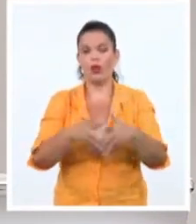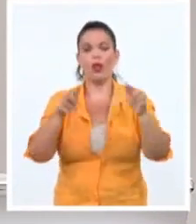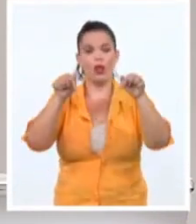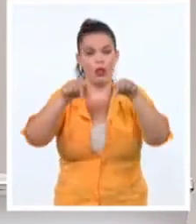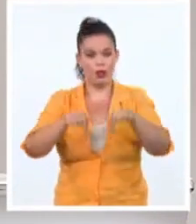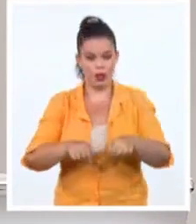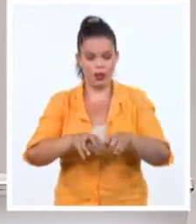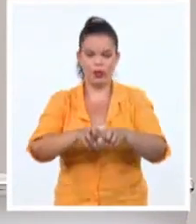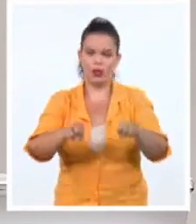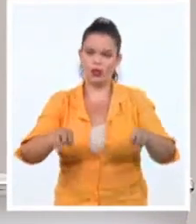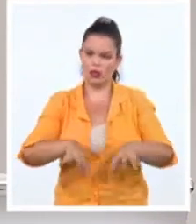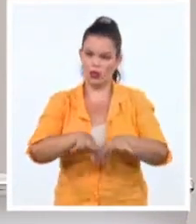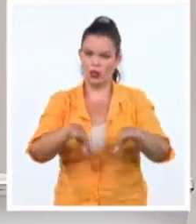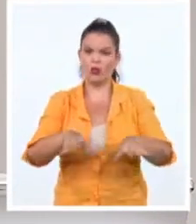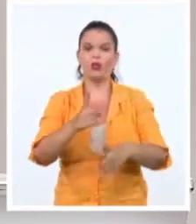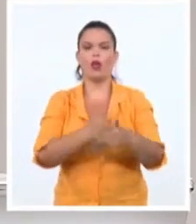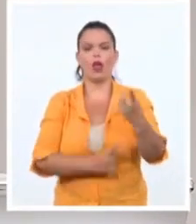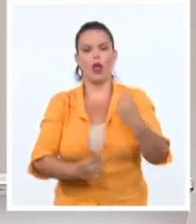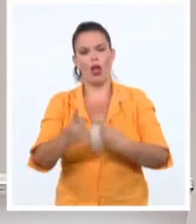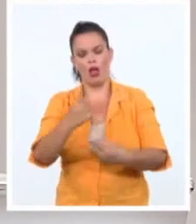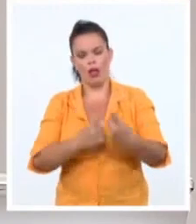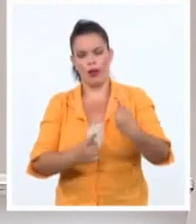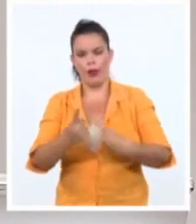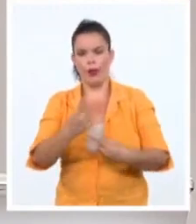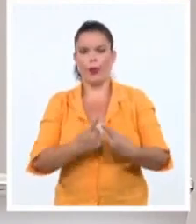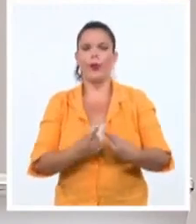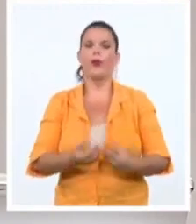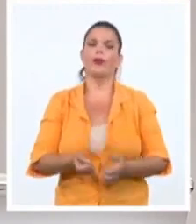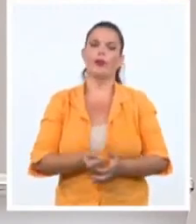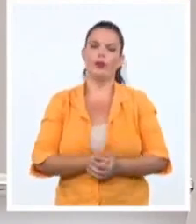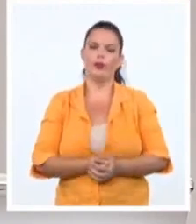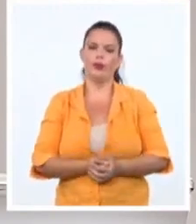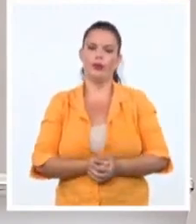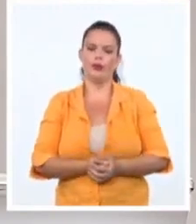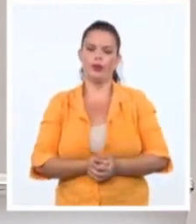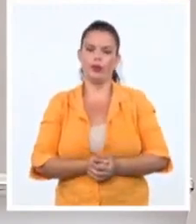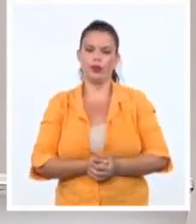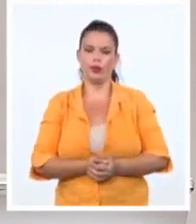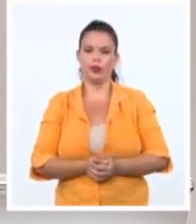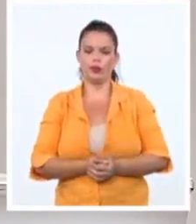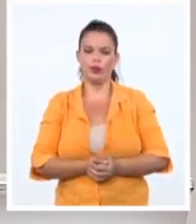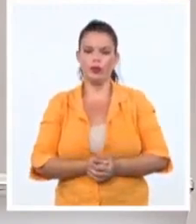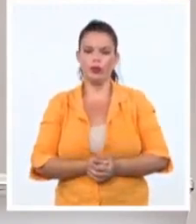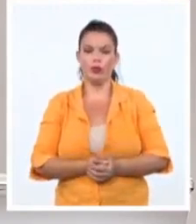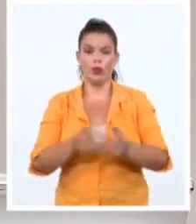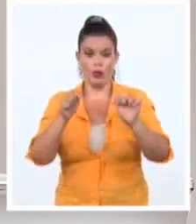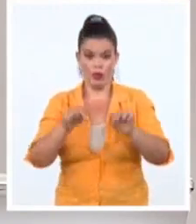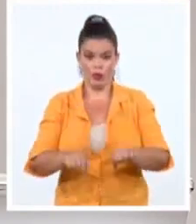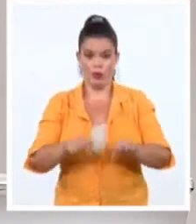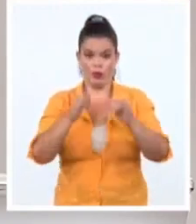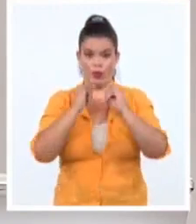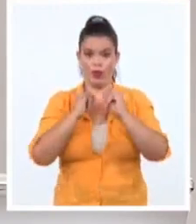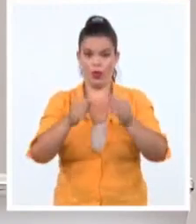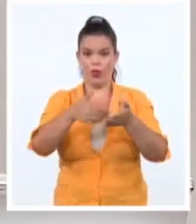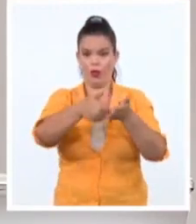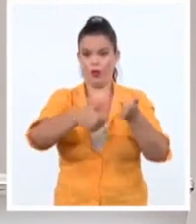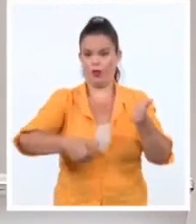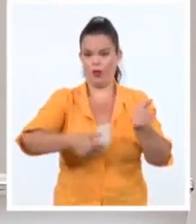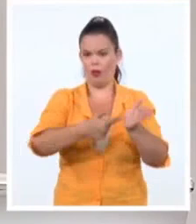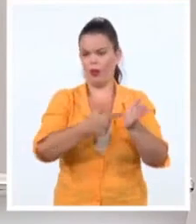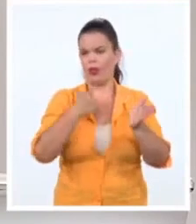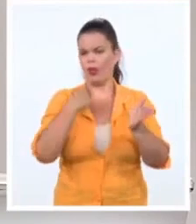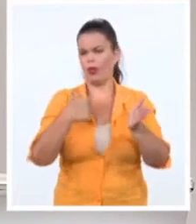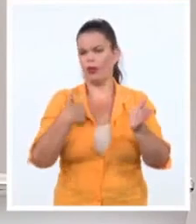en este momento algunos propugnan para ejecutar en nuestro país. En este informe se plantea